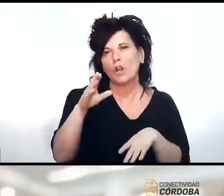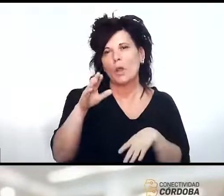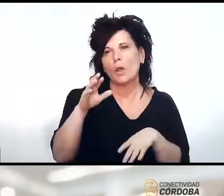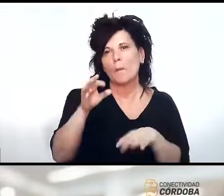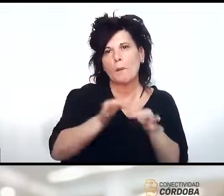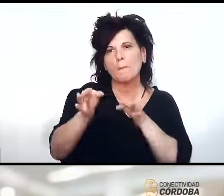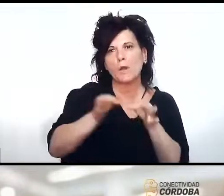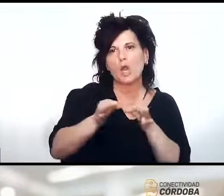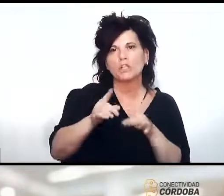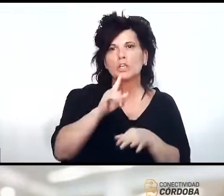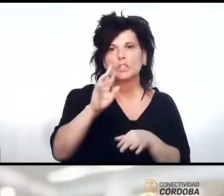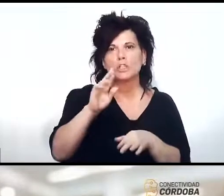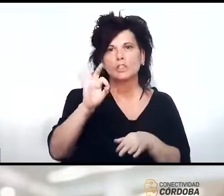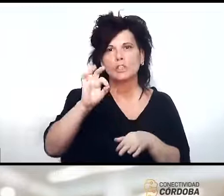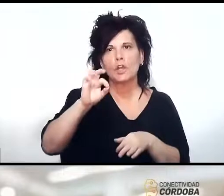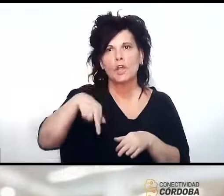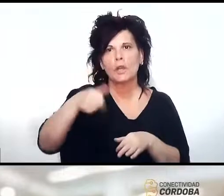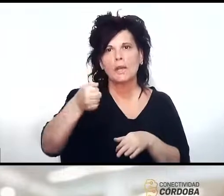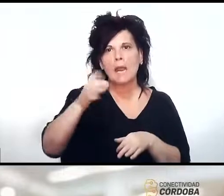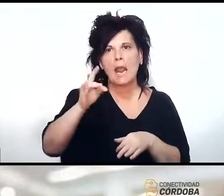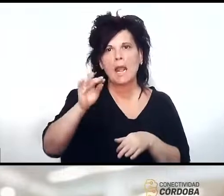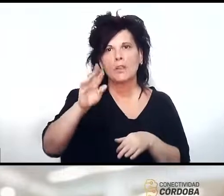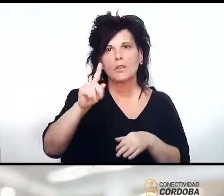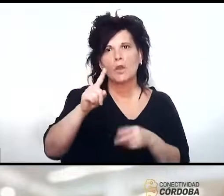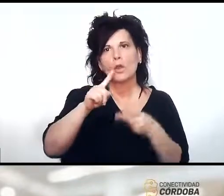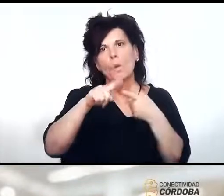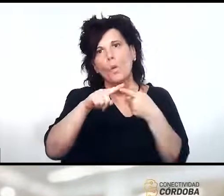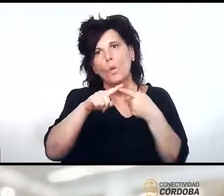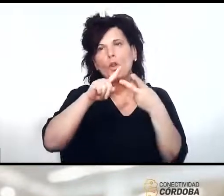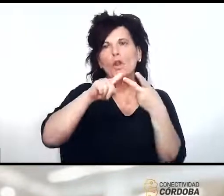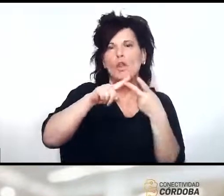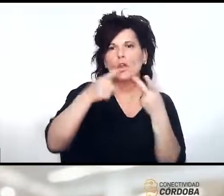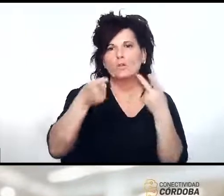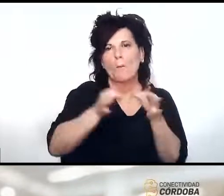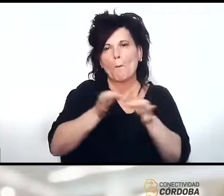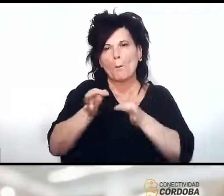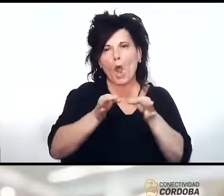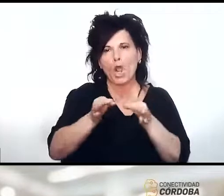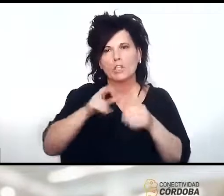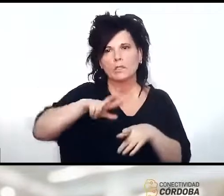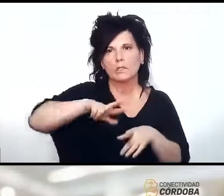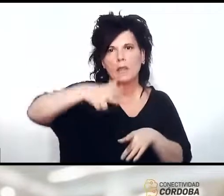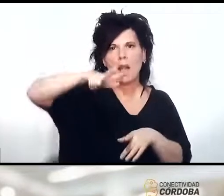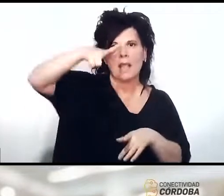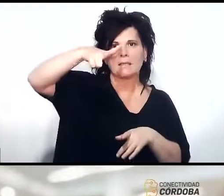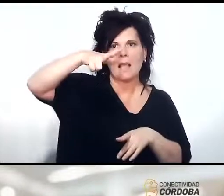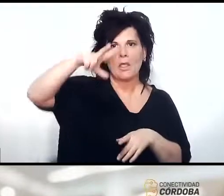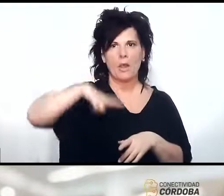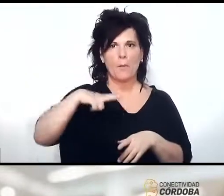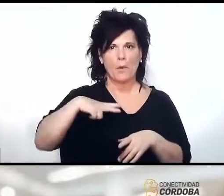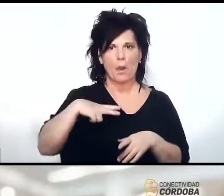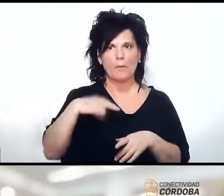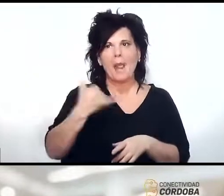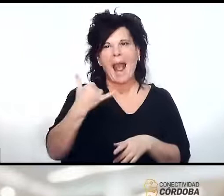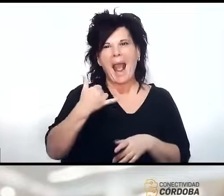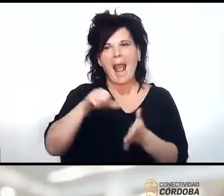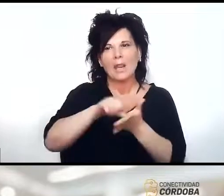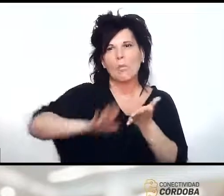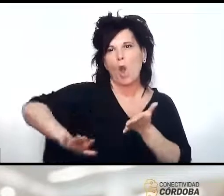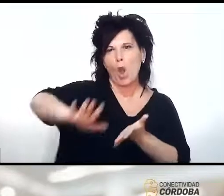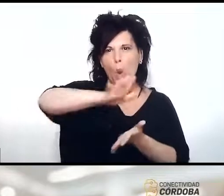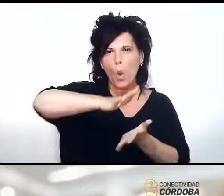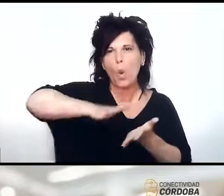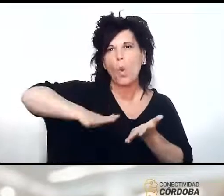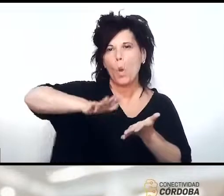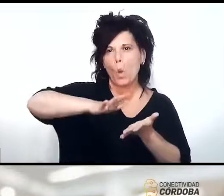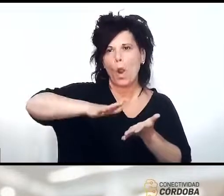tronador tronador 1 tronador 2 digamos un proyecto de tener nuestros propios lanzadores porque tenemos algunos lugares geográficos